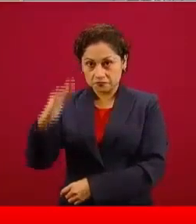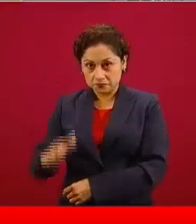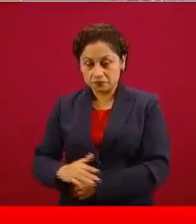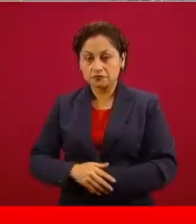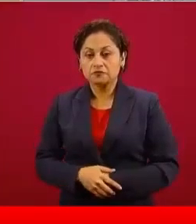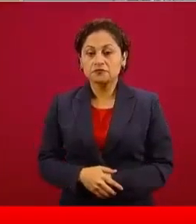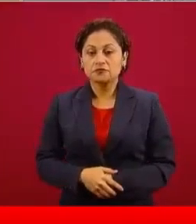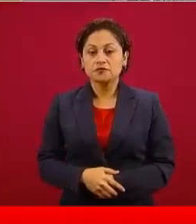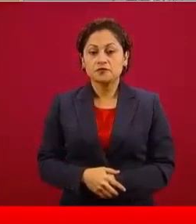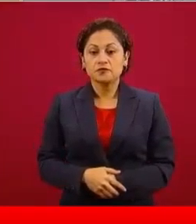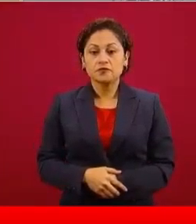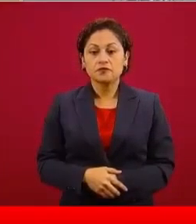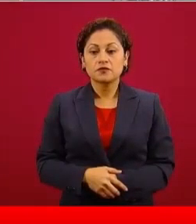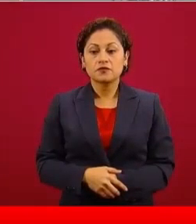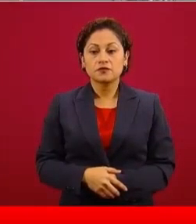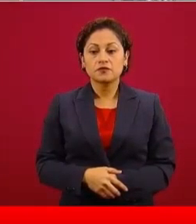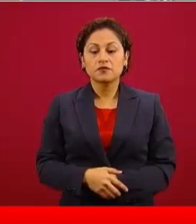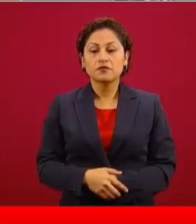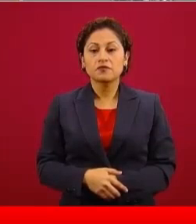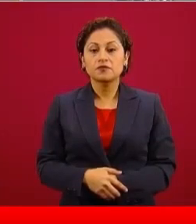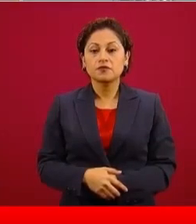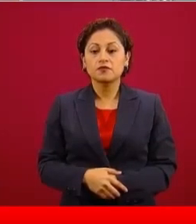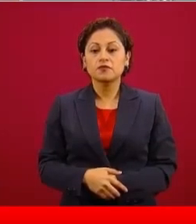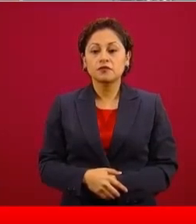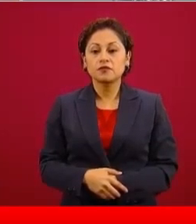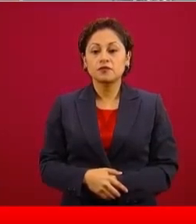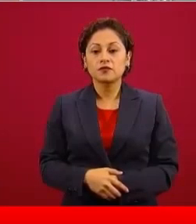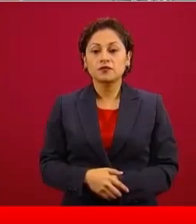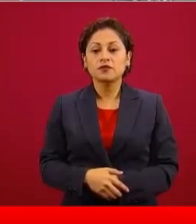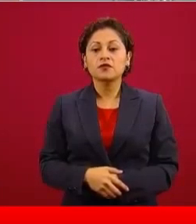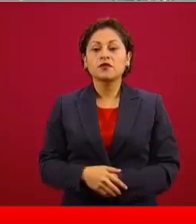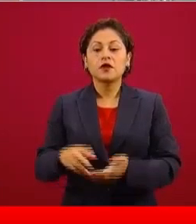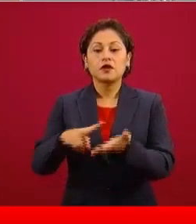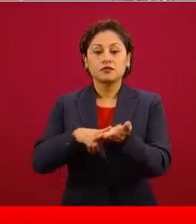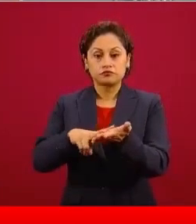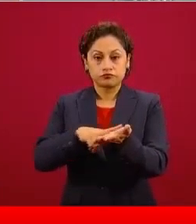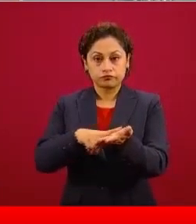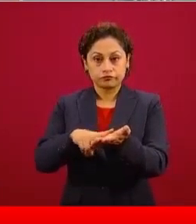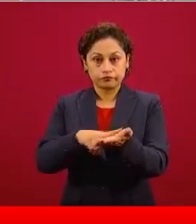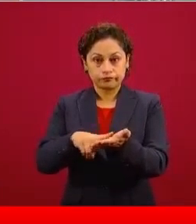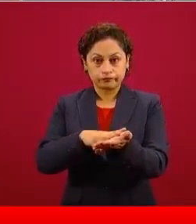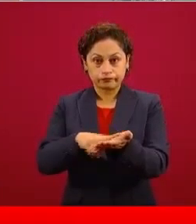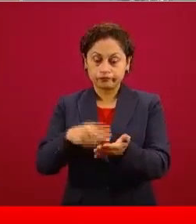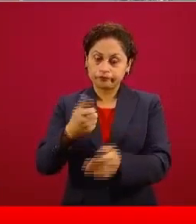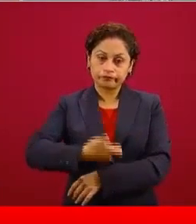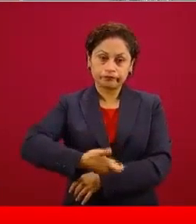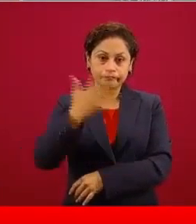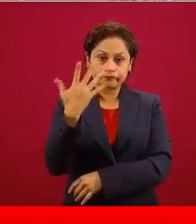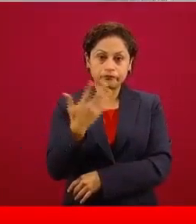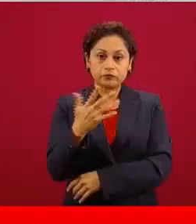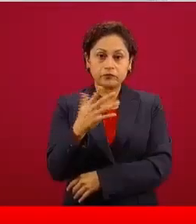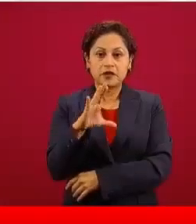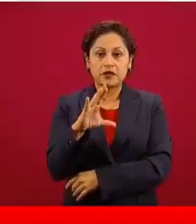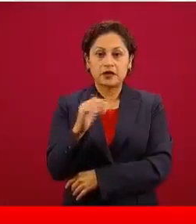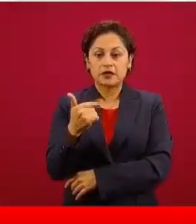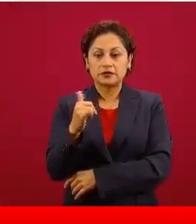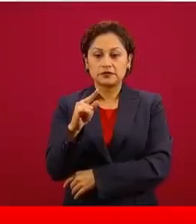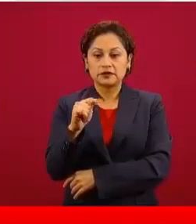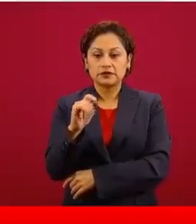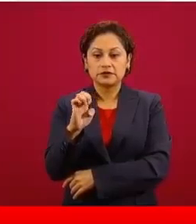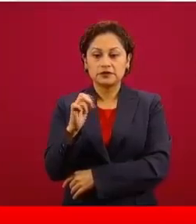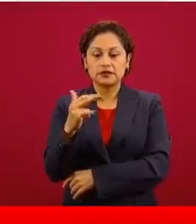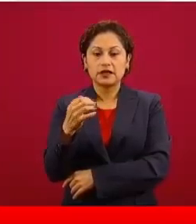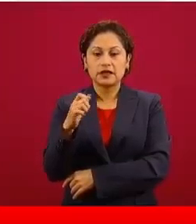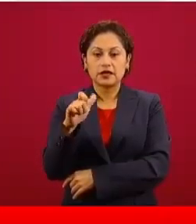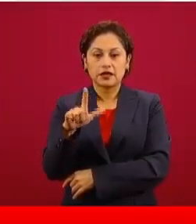regular tenemos el precio más alto en gas Telchal, en Telchal, Puerto